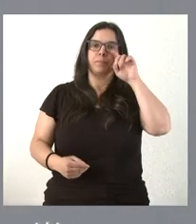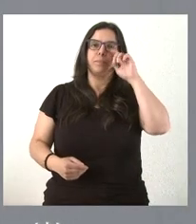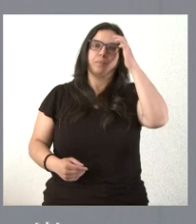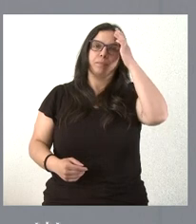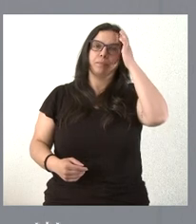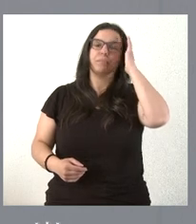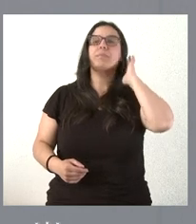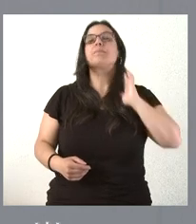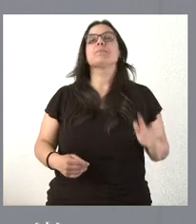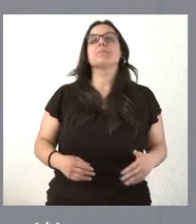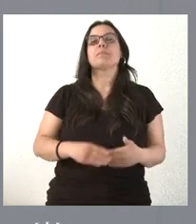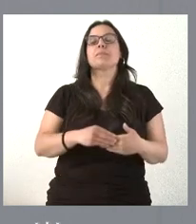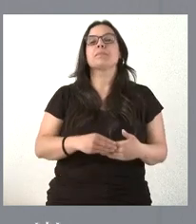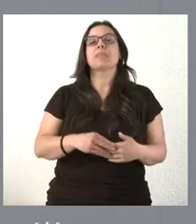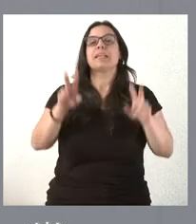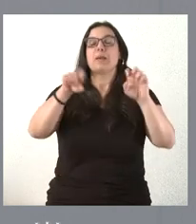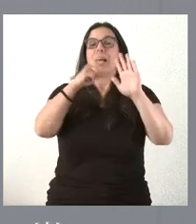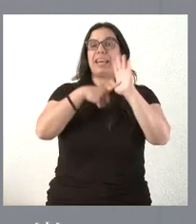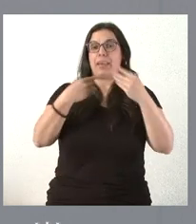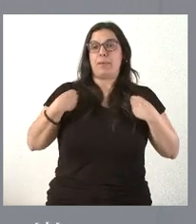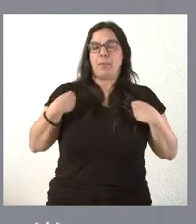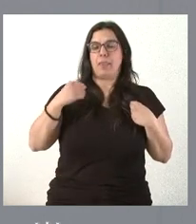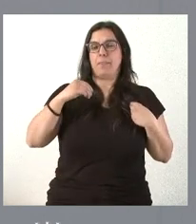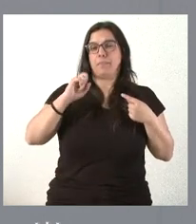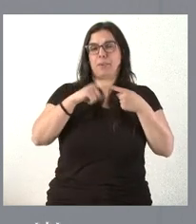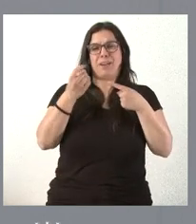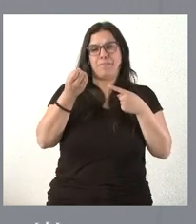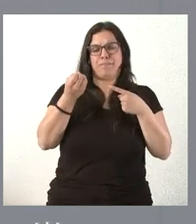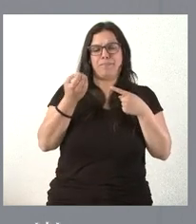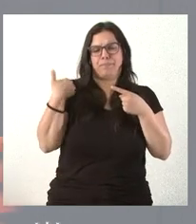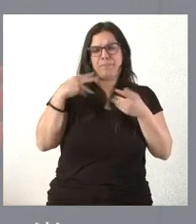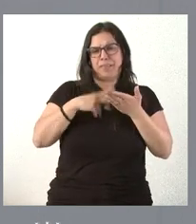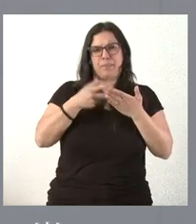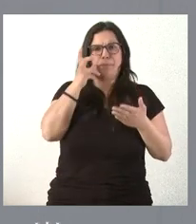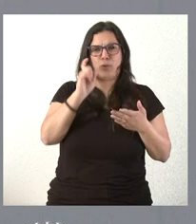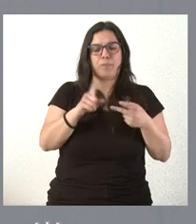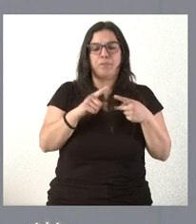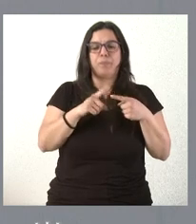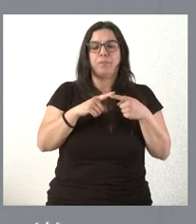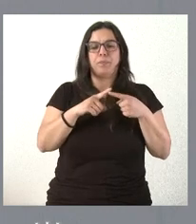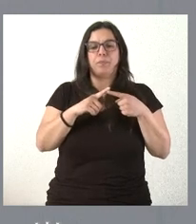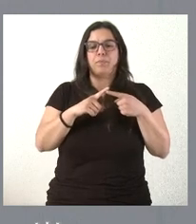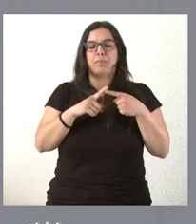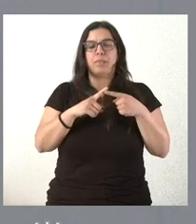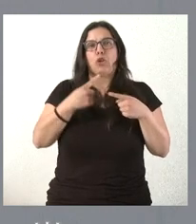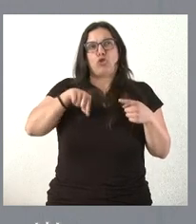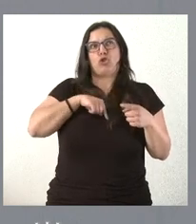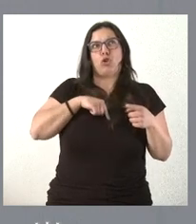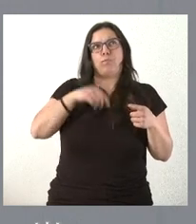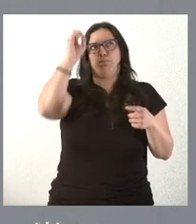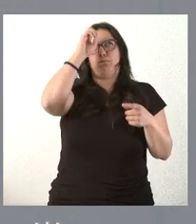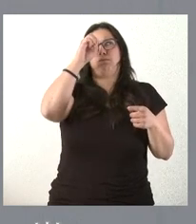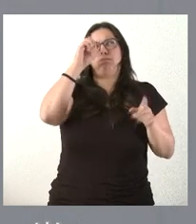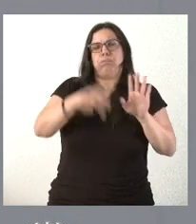Bueno, en relación con la ley de vivienda, nos dos tenemos algunas visiones generales. Más allá